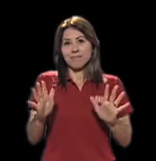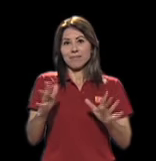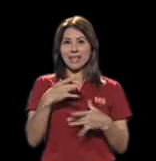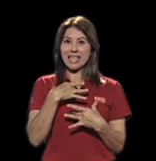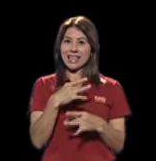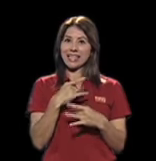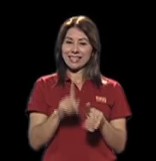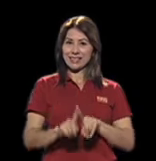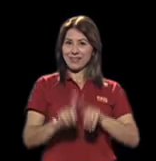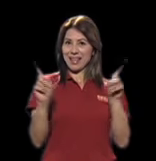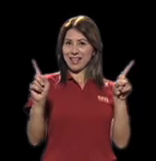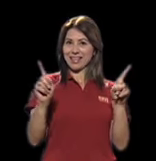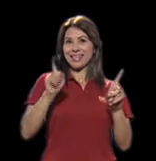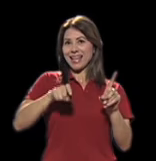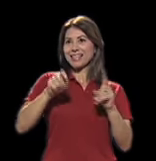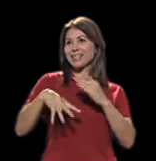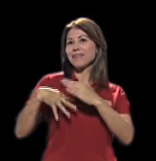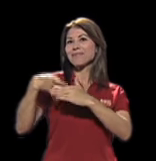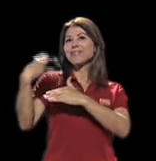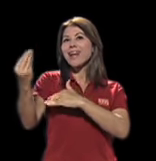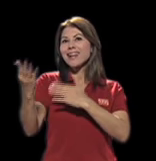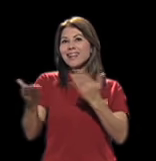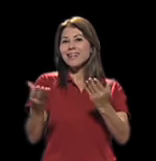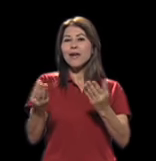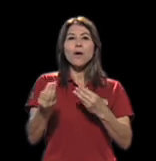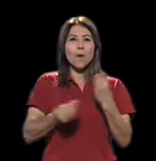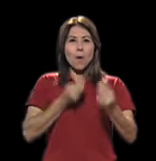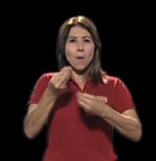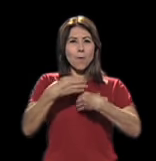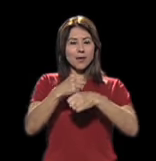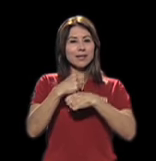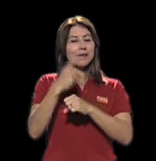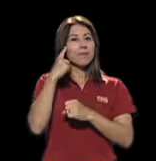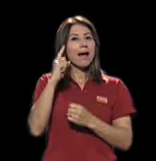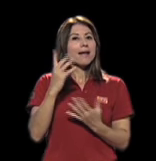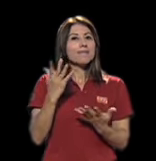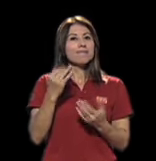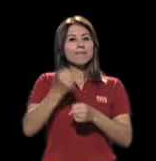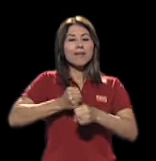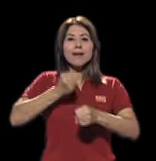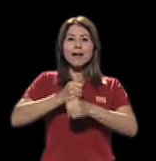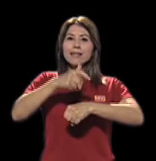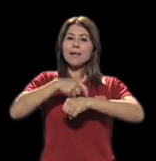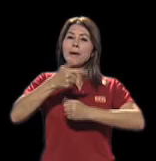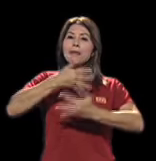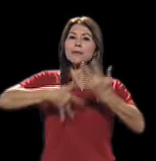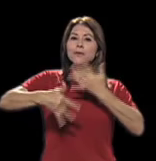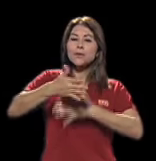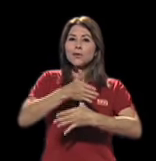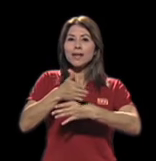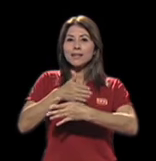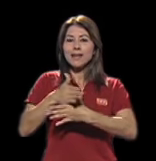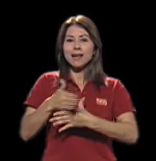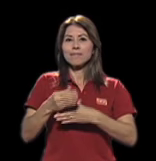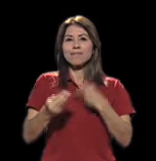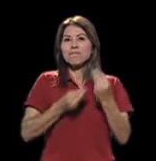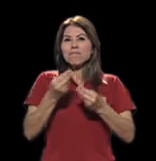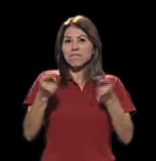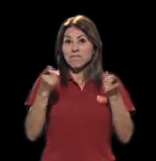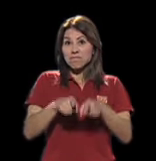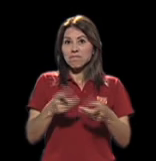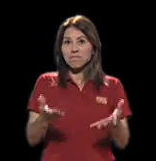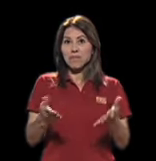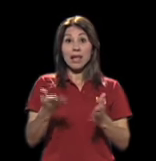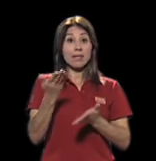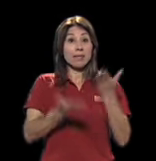están fuera de la casa, ¿verdad? ¿Cómo también trabajar para socializar sin dificultades por la condición de discapacidad? ¿Qué puede pasar, verdad?